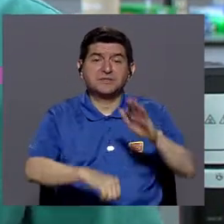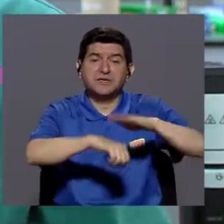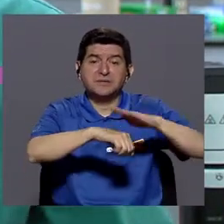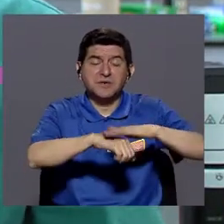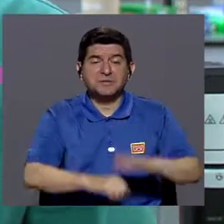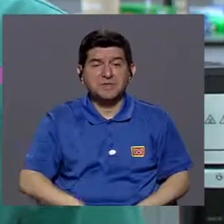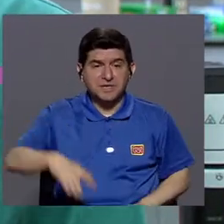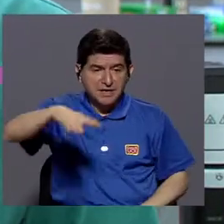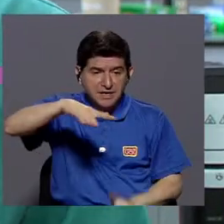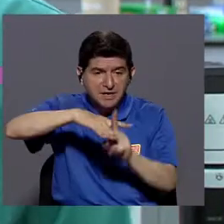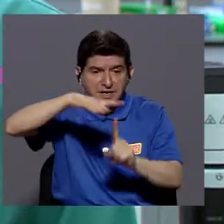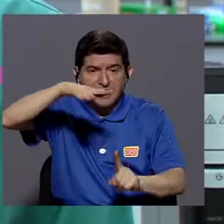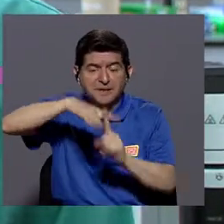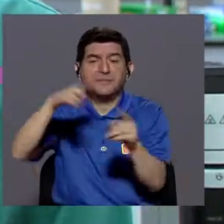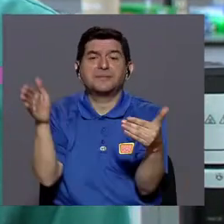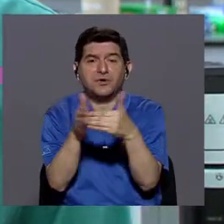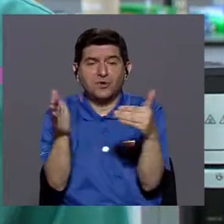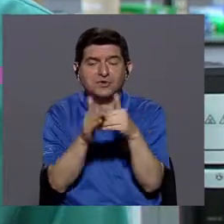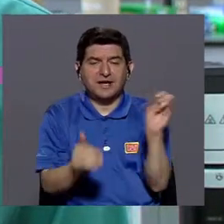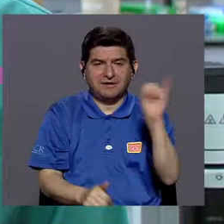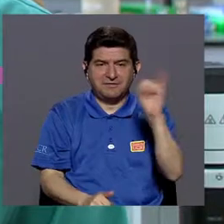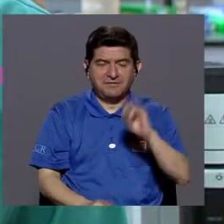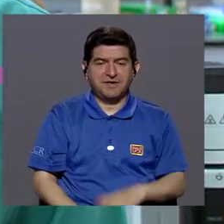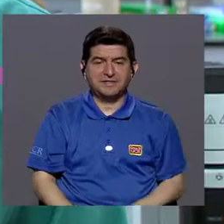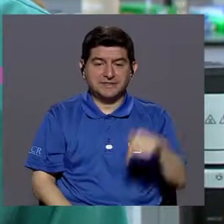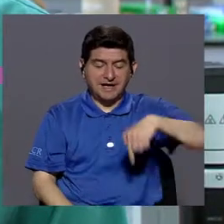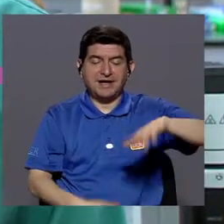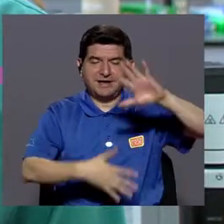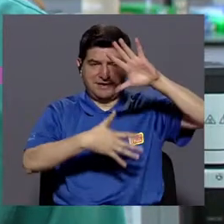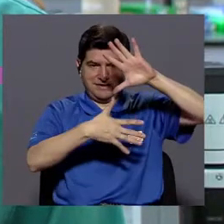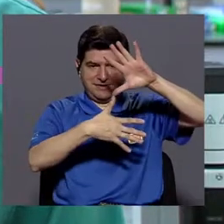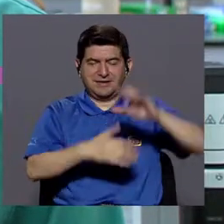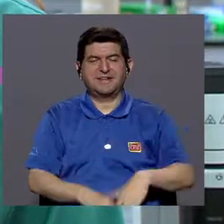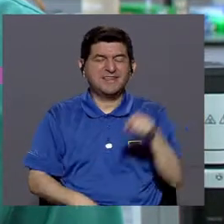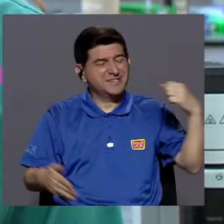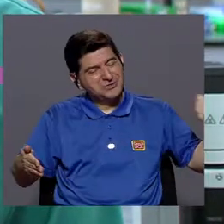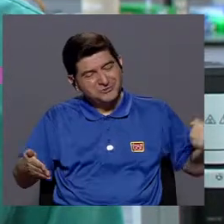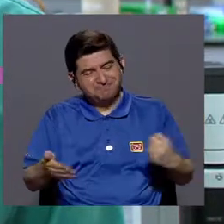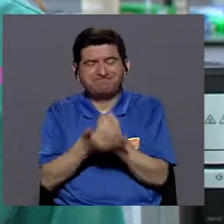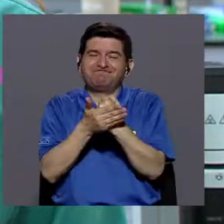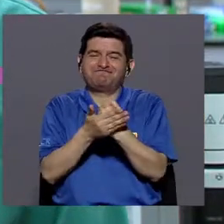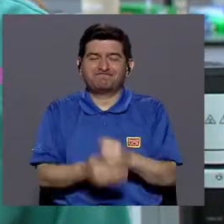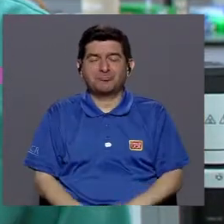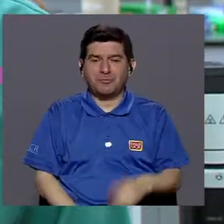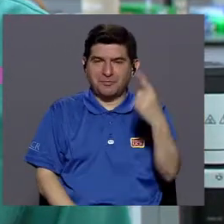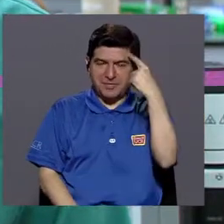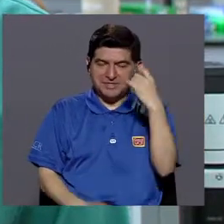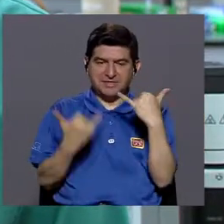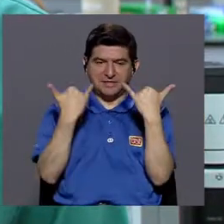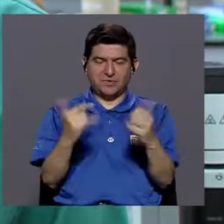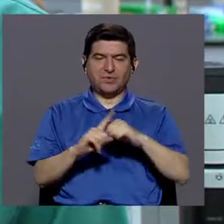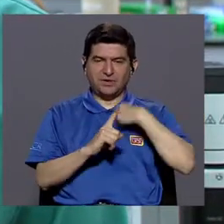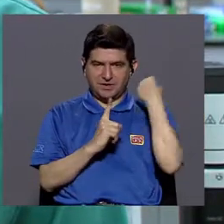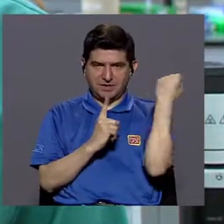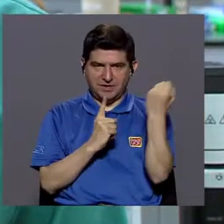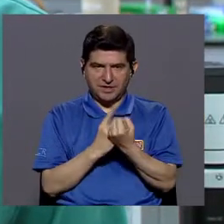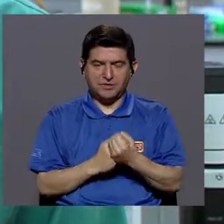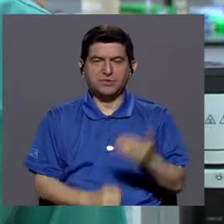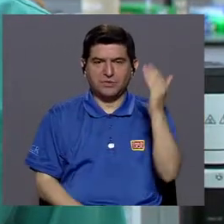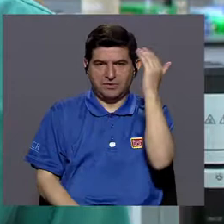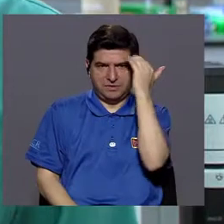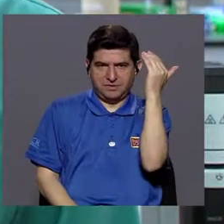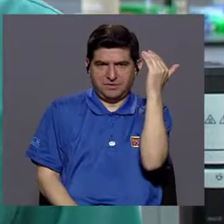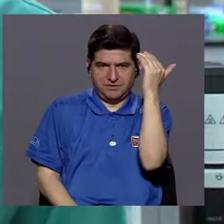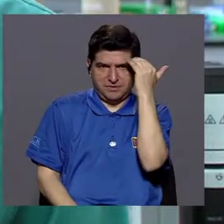segregan y ha permitido el brote y el resurgimiento de la infección en las Américas, lo cual es lamentable, digamos, en el estado actual del